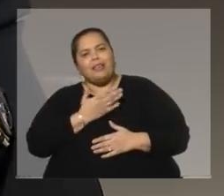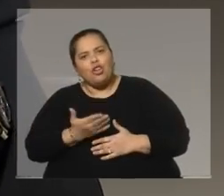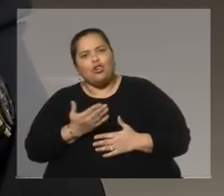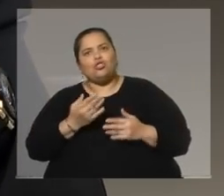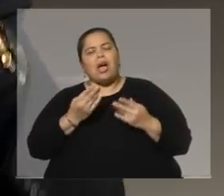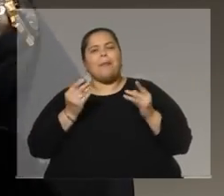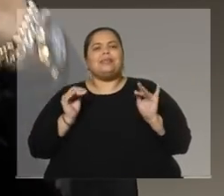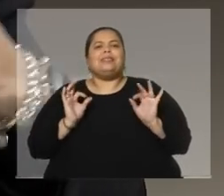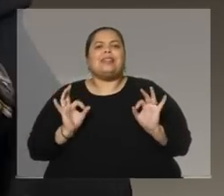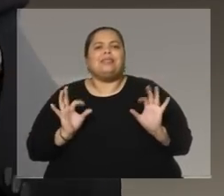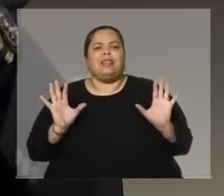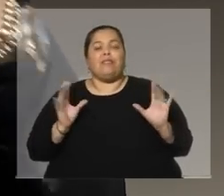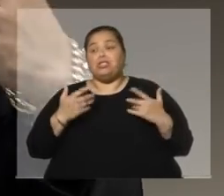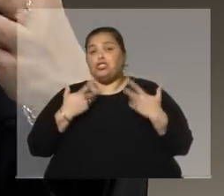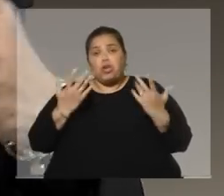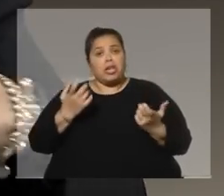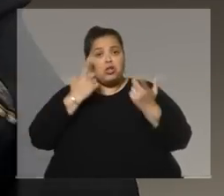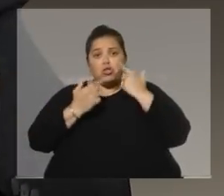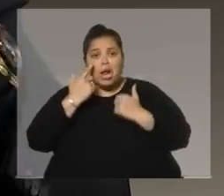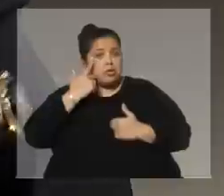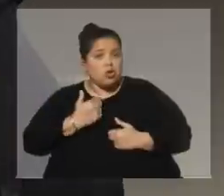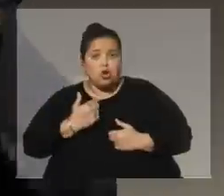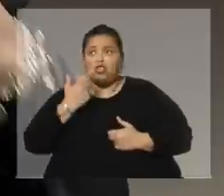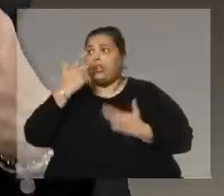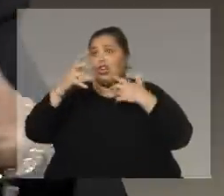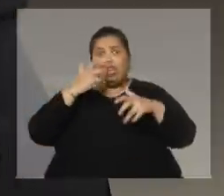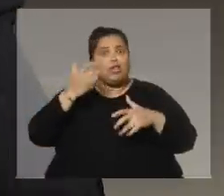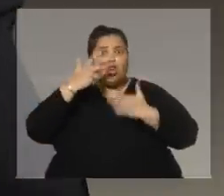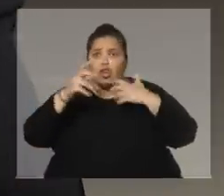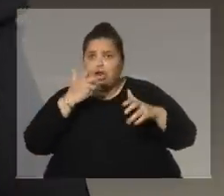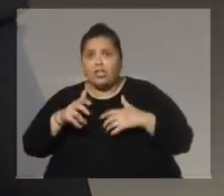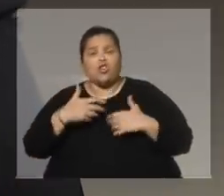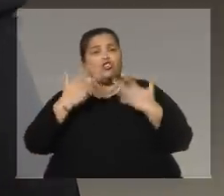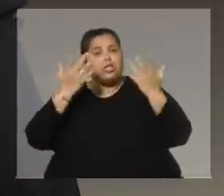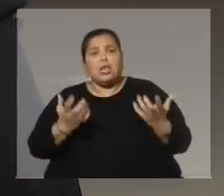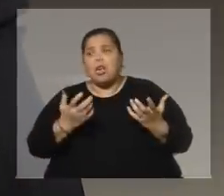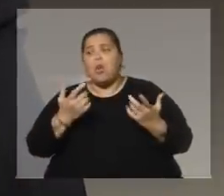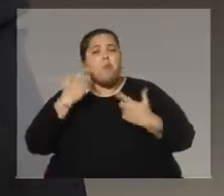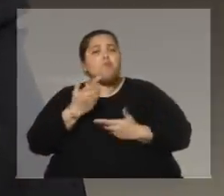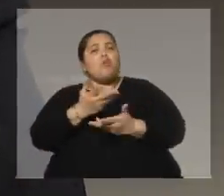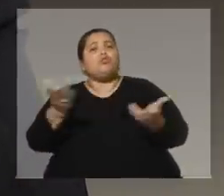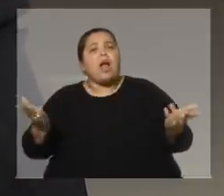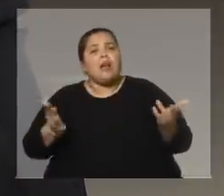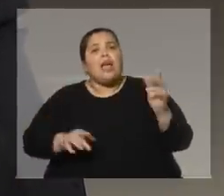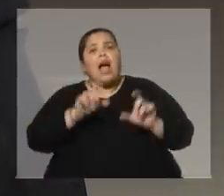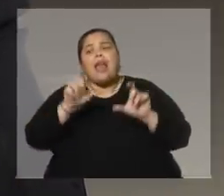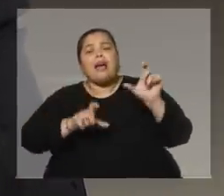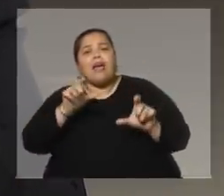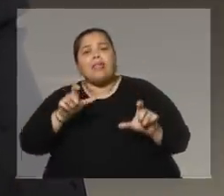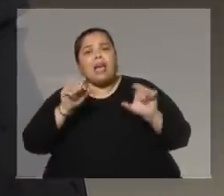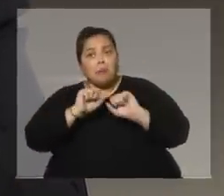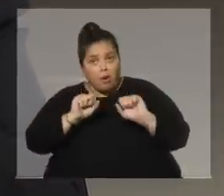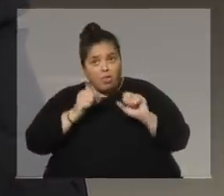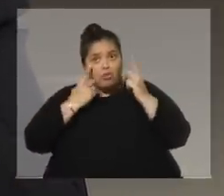sensible. Si tengo ganas de llorar, lloro. Si tengo ganas de gritar, grito. Si tengo ganas de demostrarle a la gente que me puedo